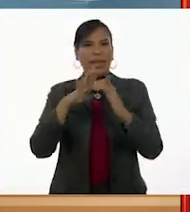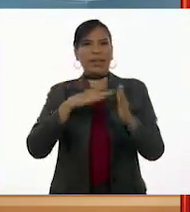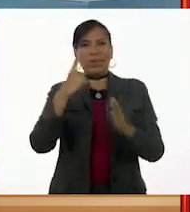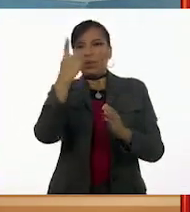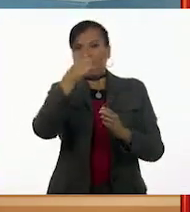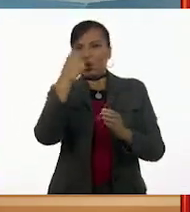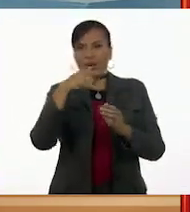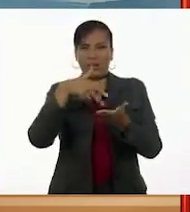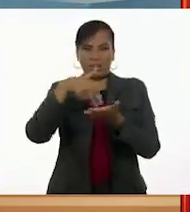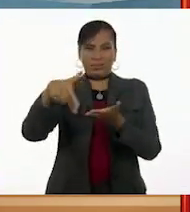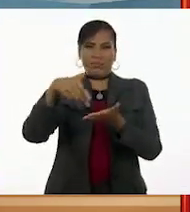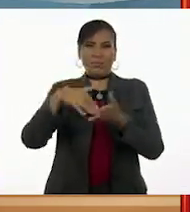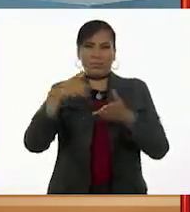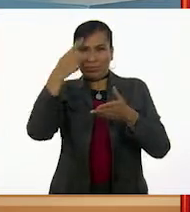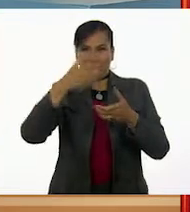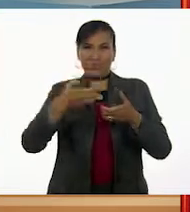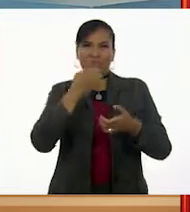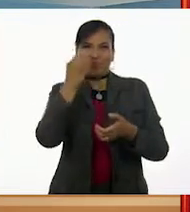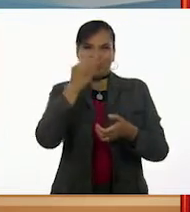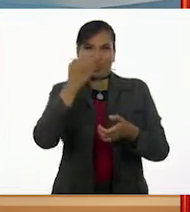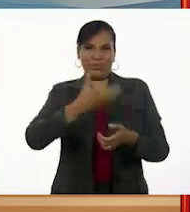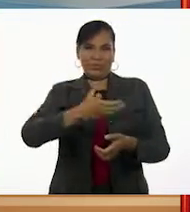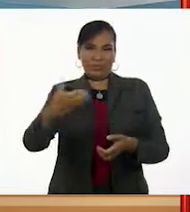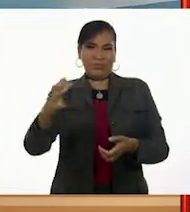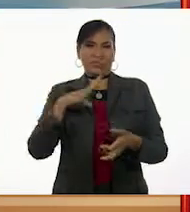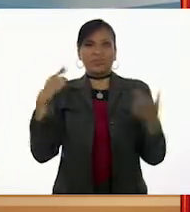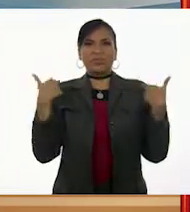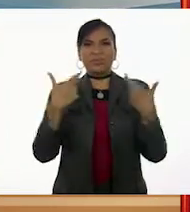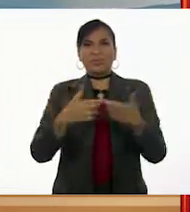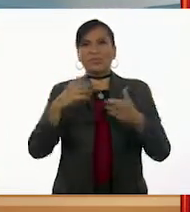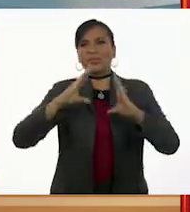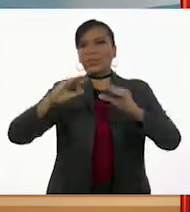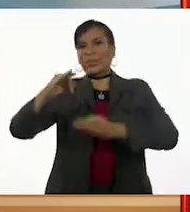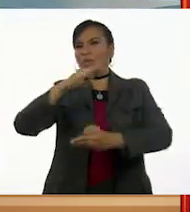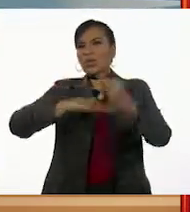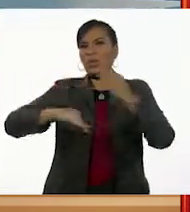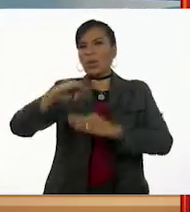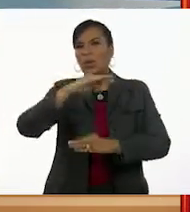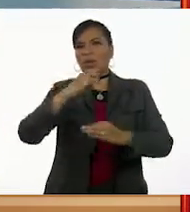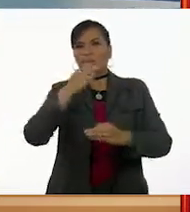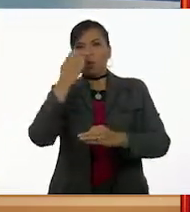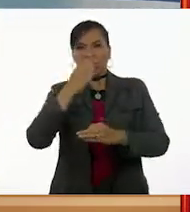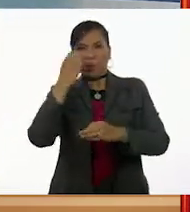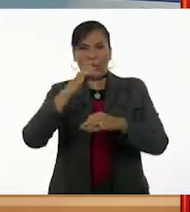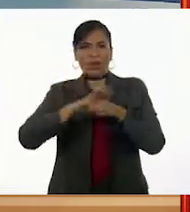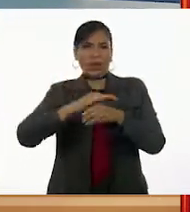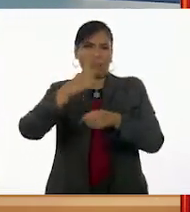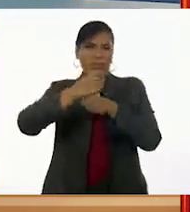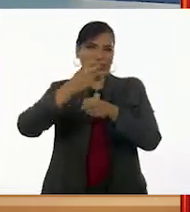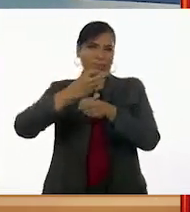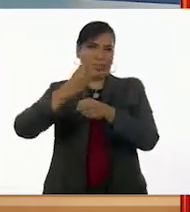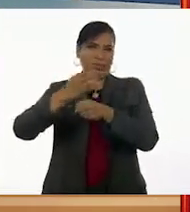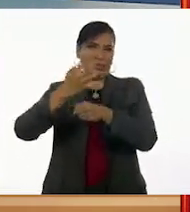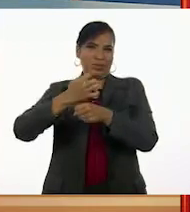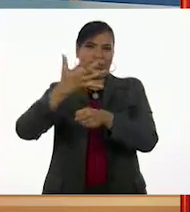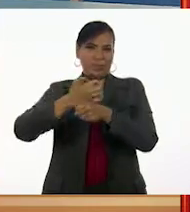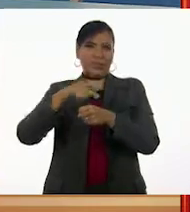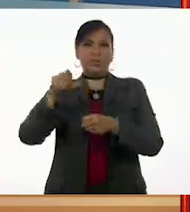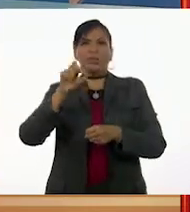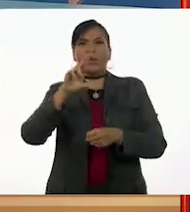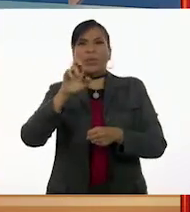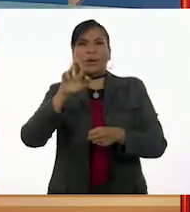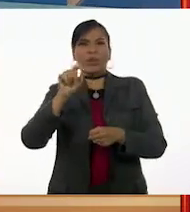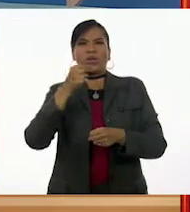hora caminando de la escuela rural, la cual cuenta con una maestra que enseña a todos los grados. A Roberto no le molesta la